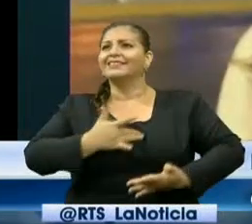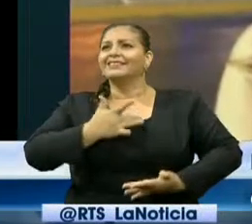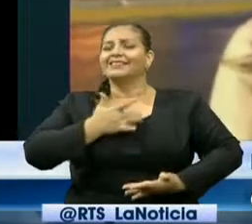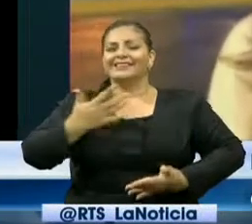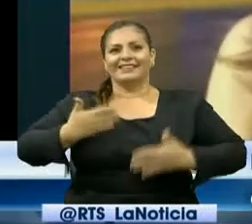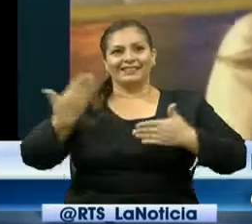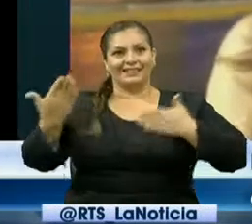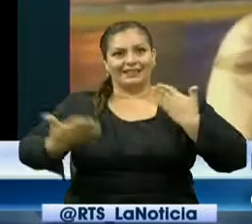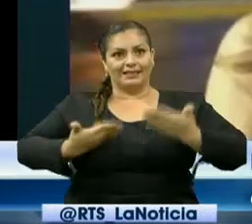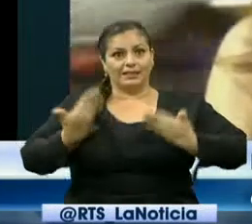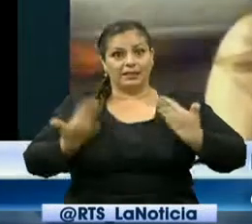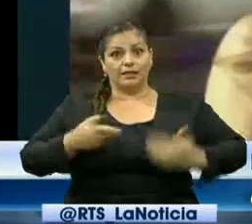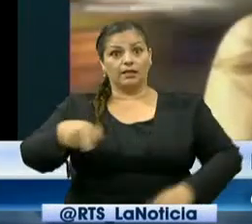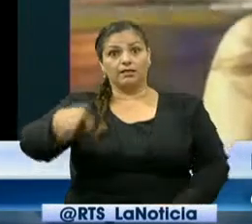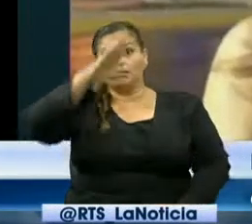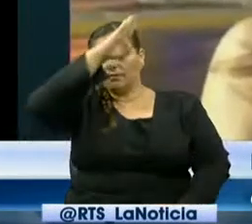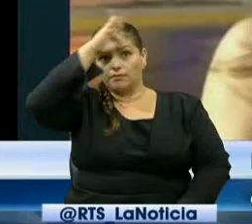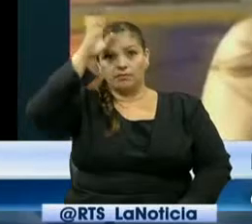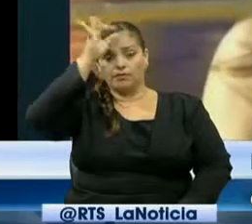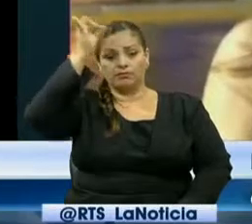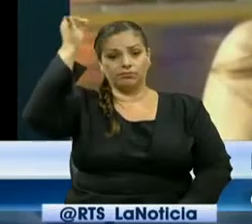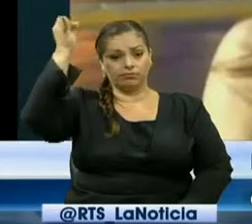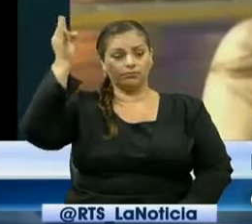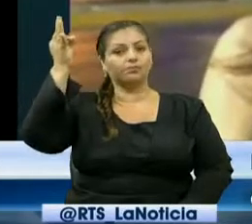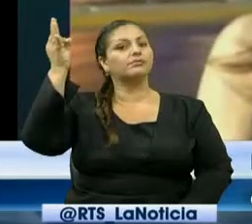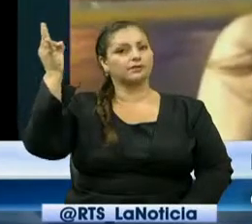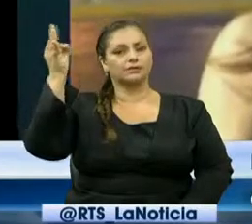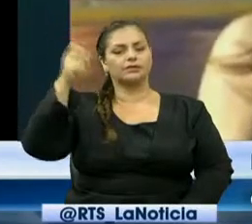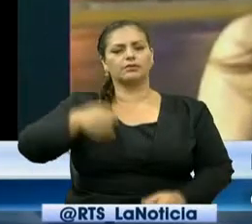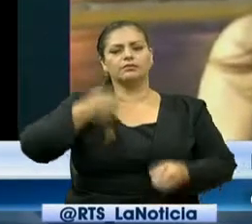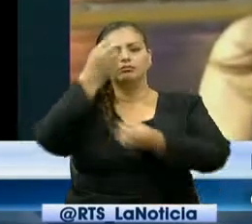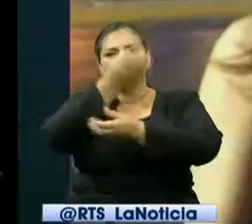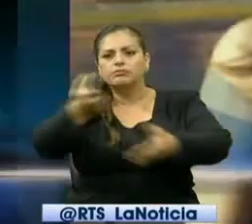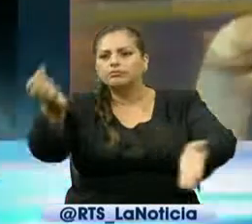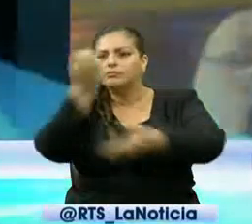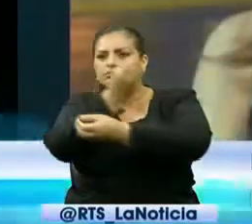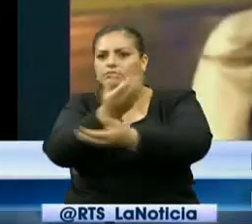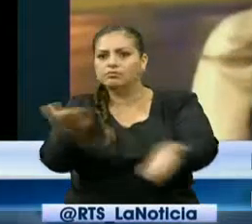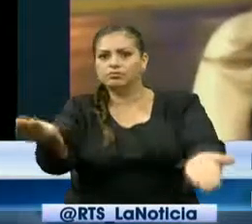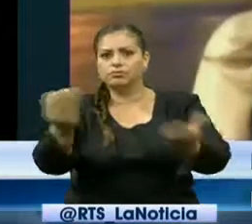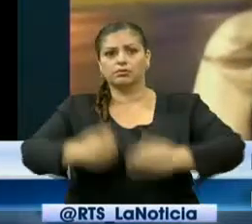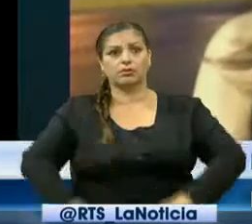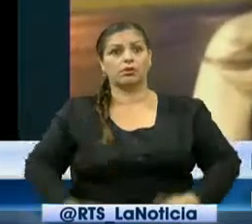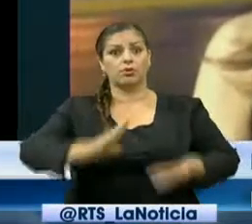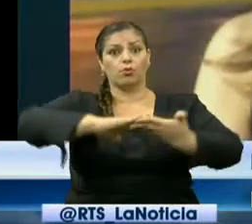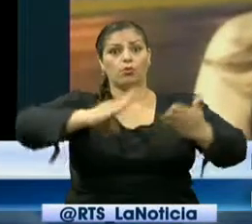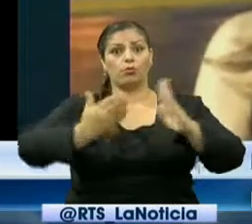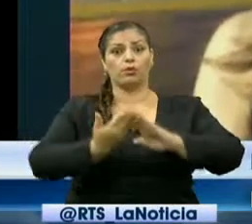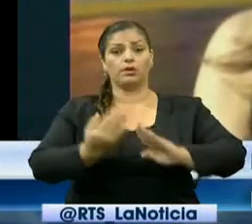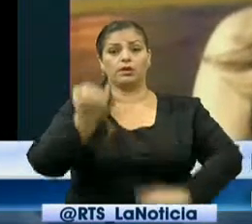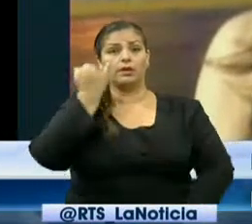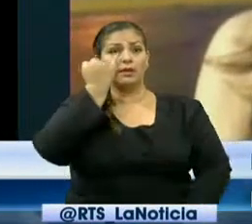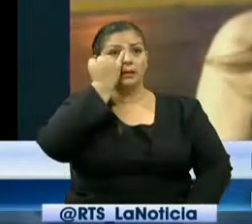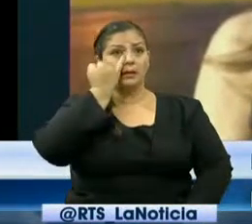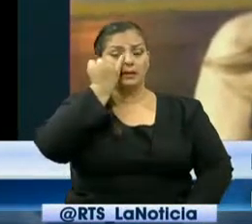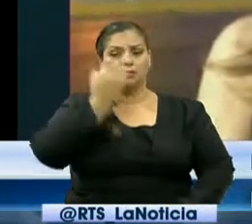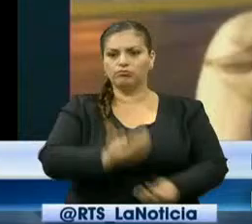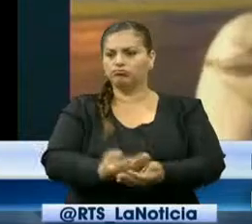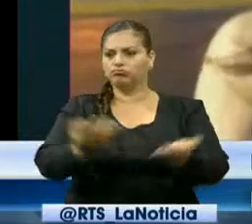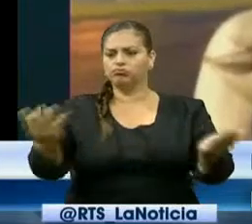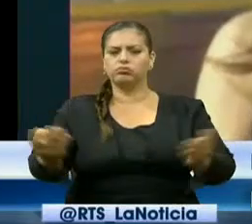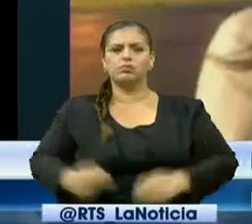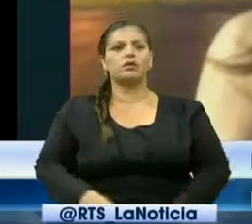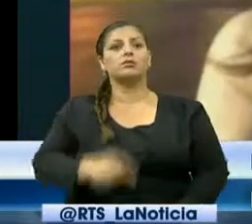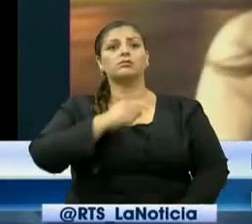visitó el Papa Francisco, en San Cristóbal de las Casas, donde se reunió con comunidades indígenas y emitió, dio una misa